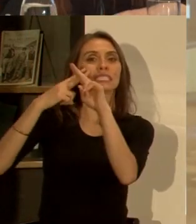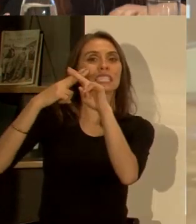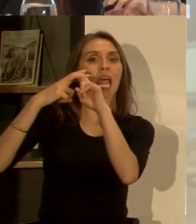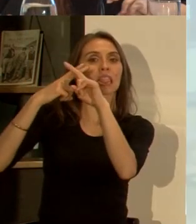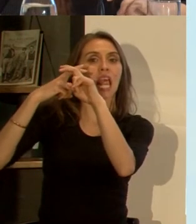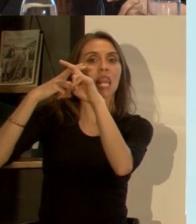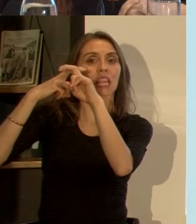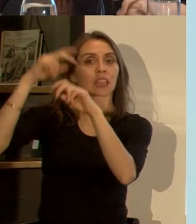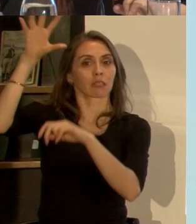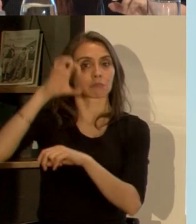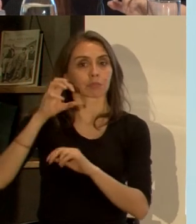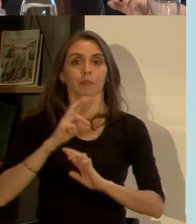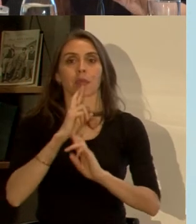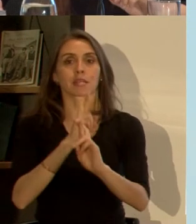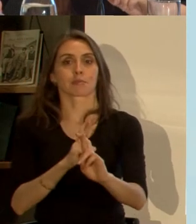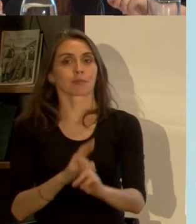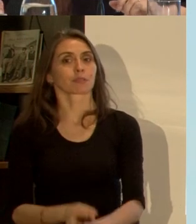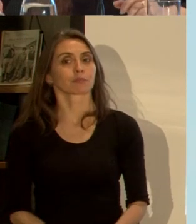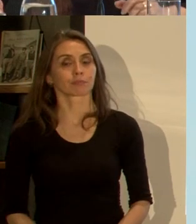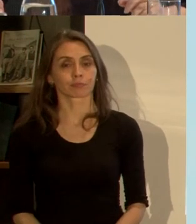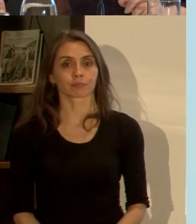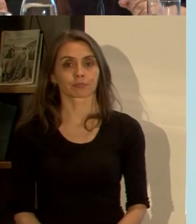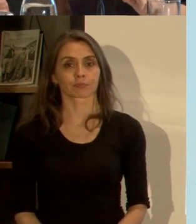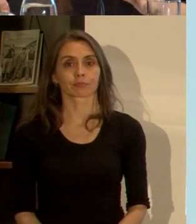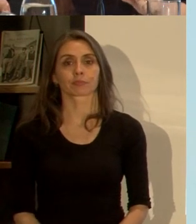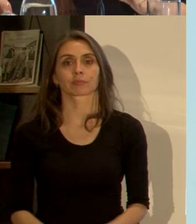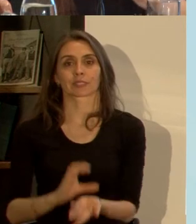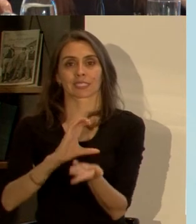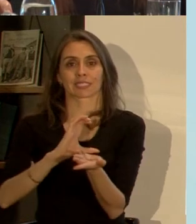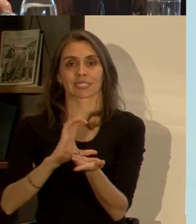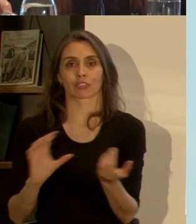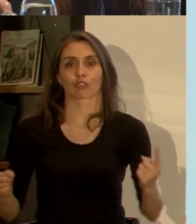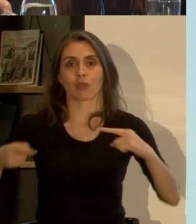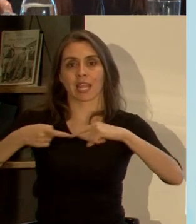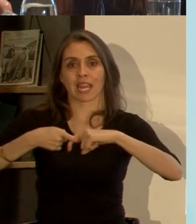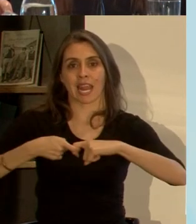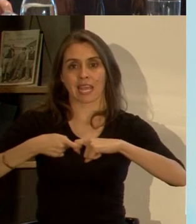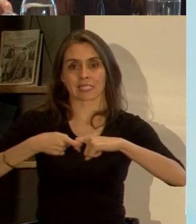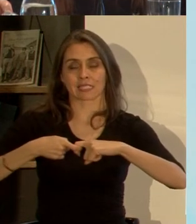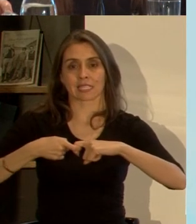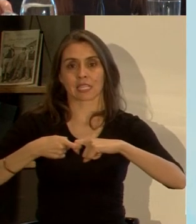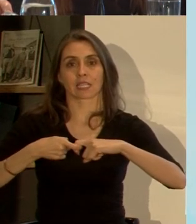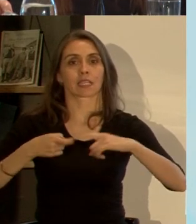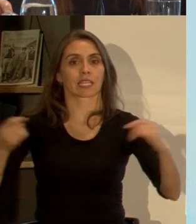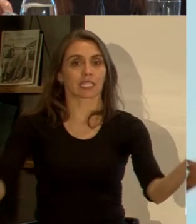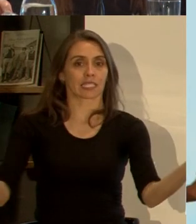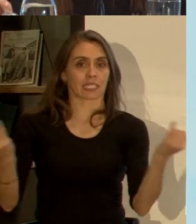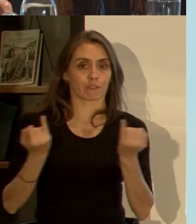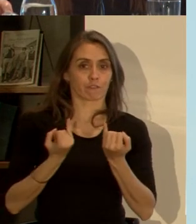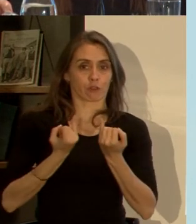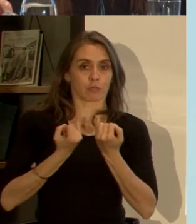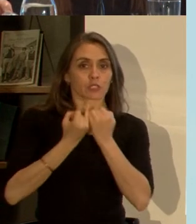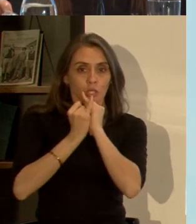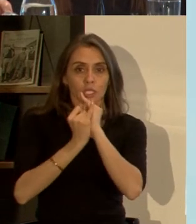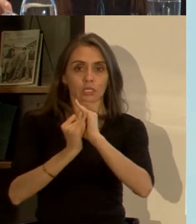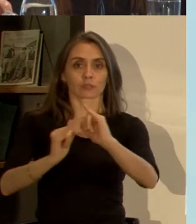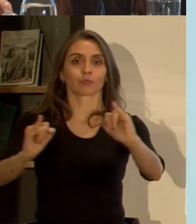poder responder a estas emergencias básicamente el Centro de Enlace lo que hace entonces es que toma información y la difunde